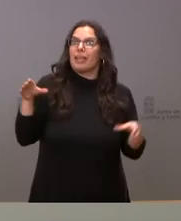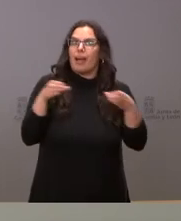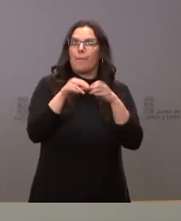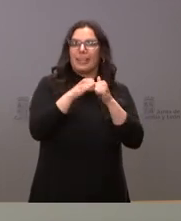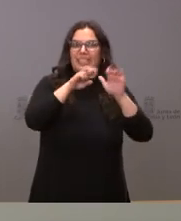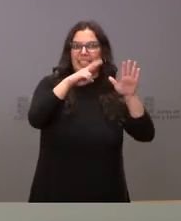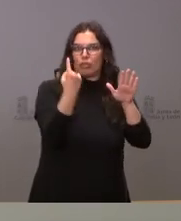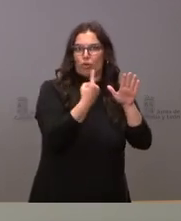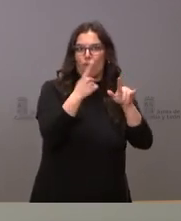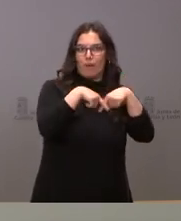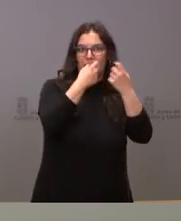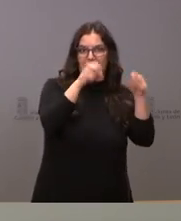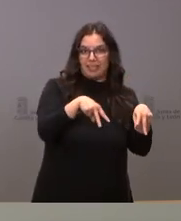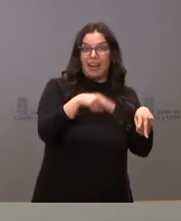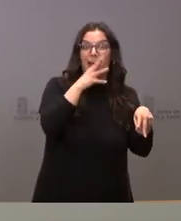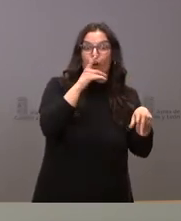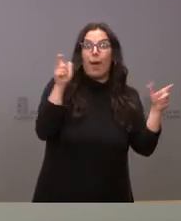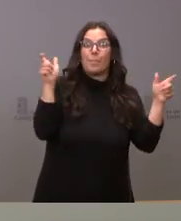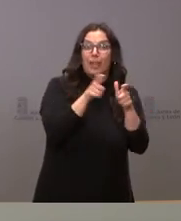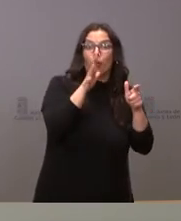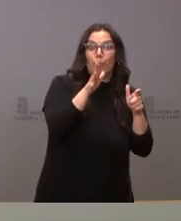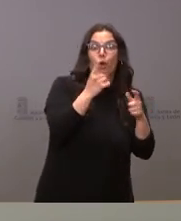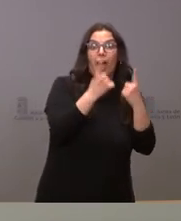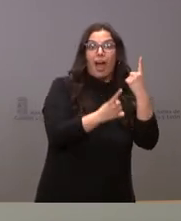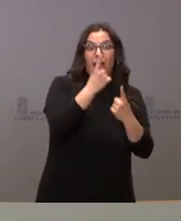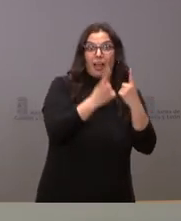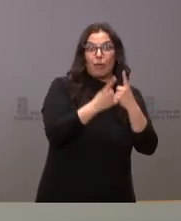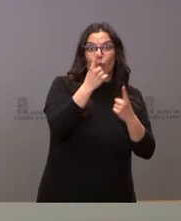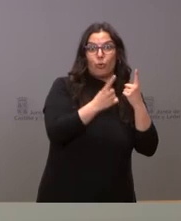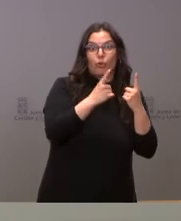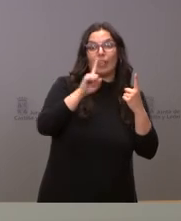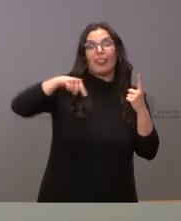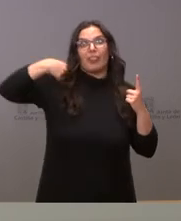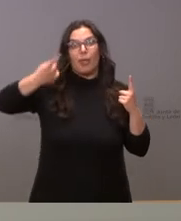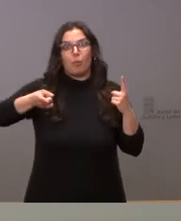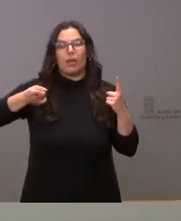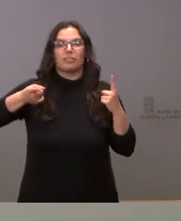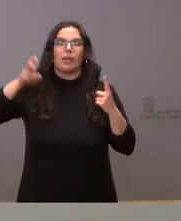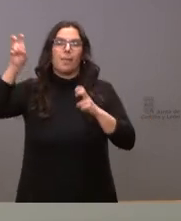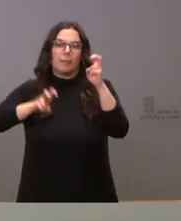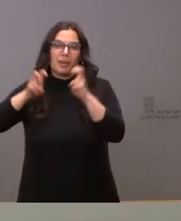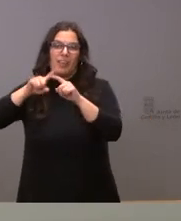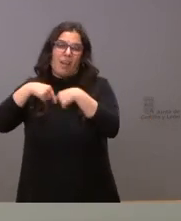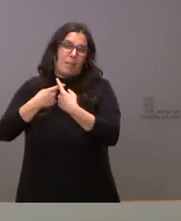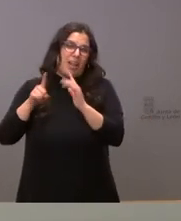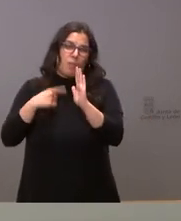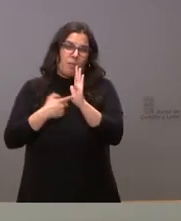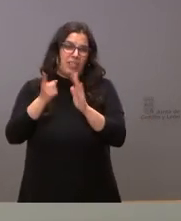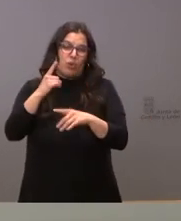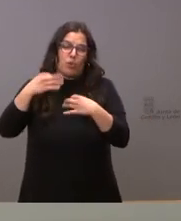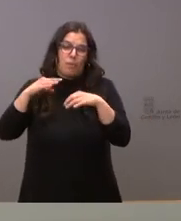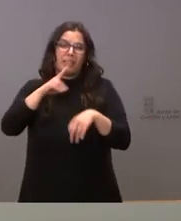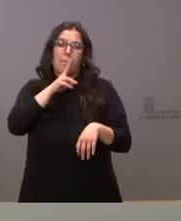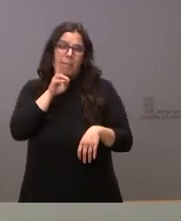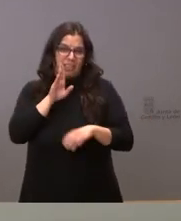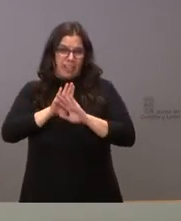porque estamos viendo que en algunos casos vienen no las familias completas porque generalmente vienen a ser las madres